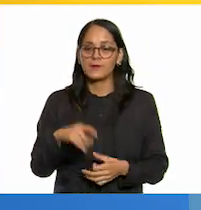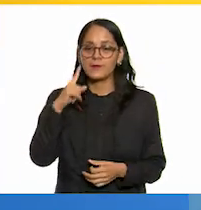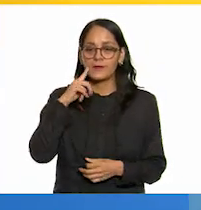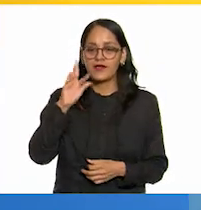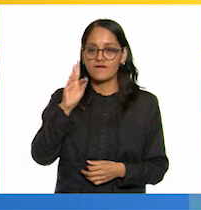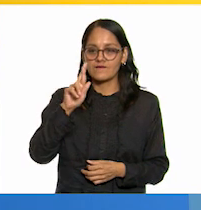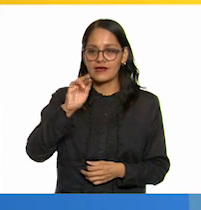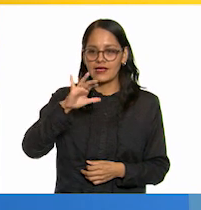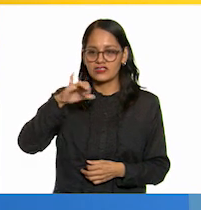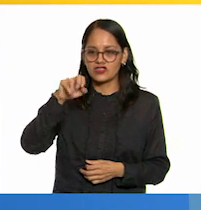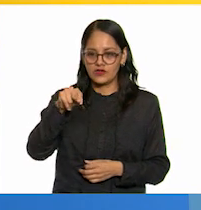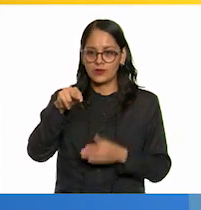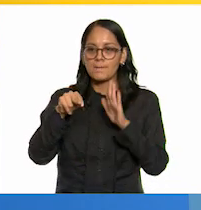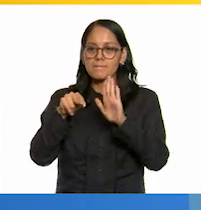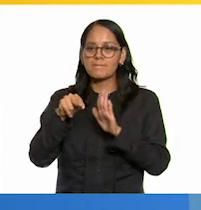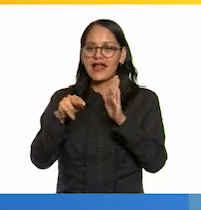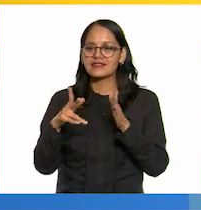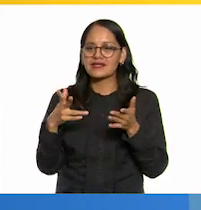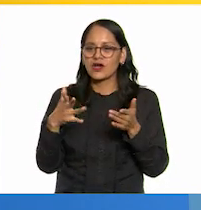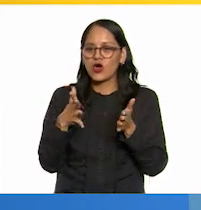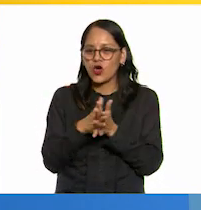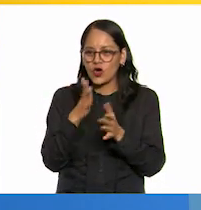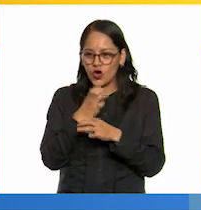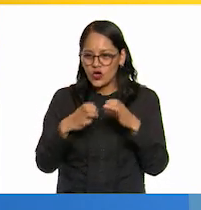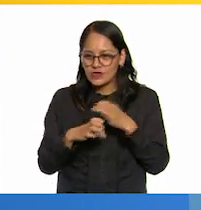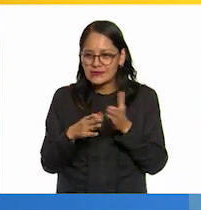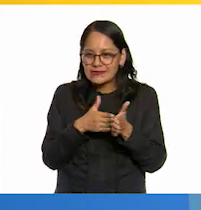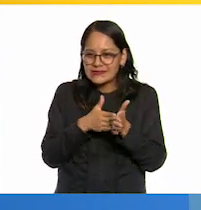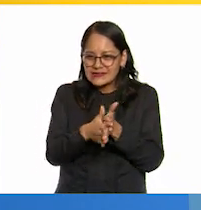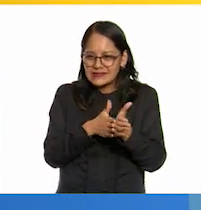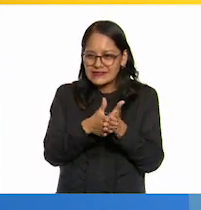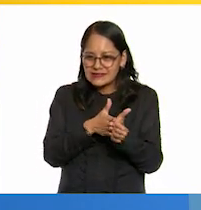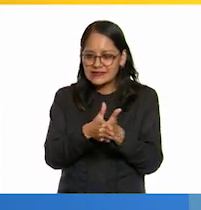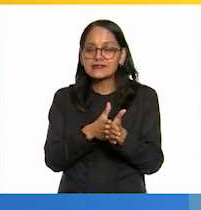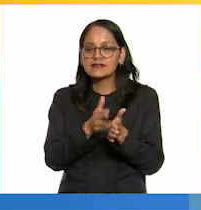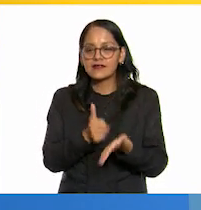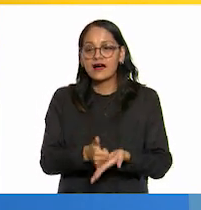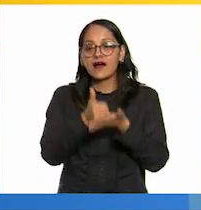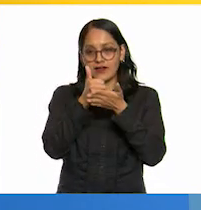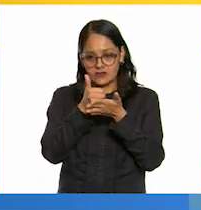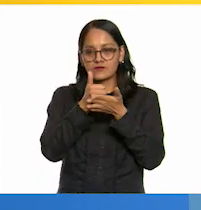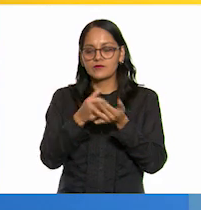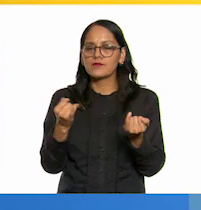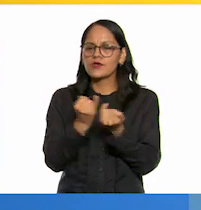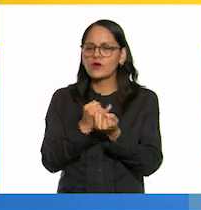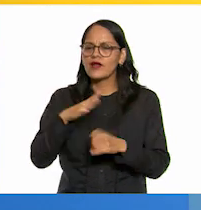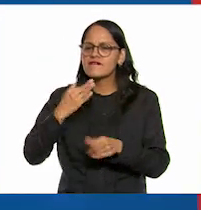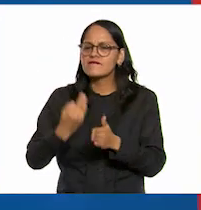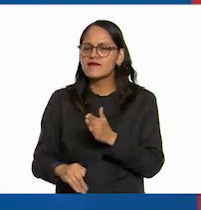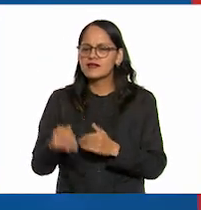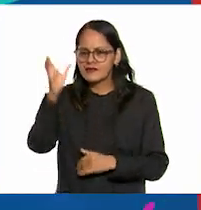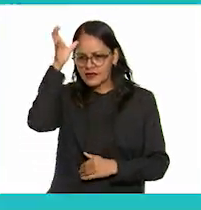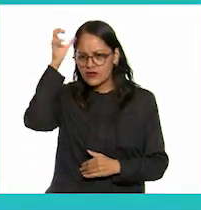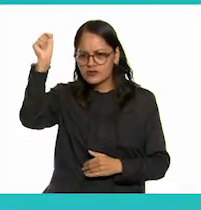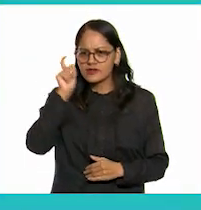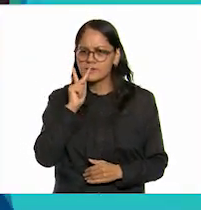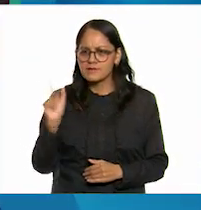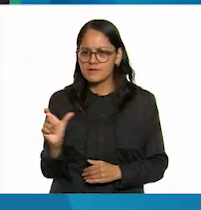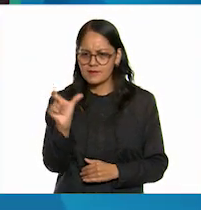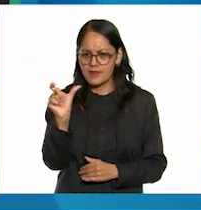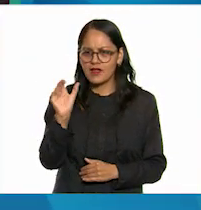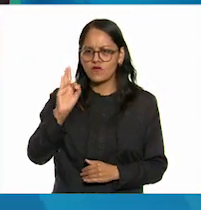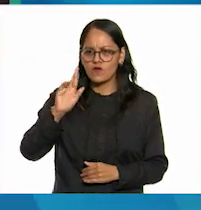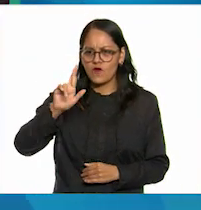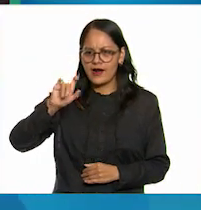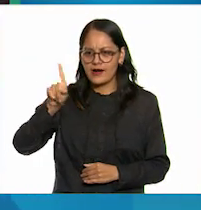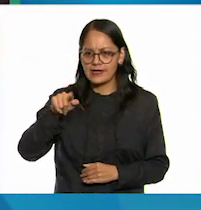una fuerza de roce o rozamiento y es cierto maestro aún nos falta que definamos fuerza así es pero